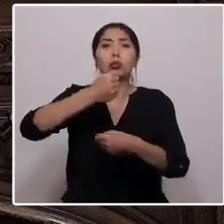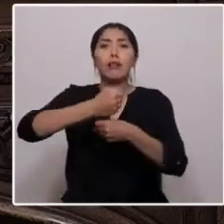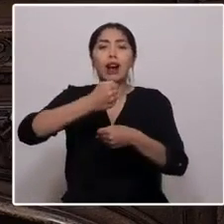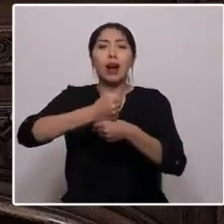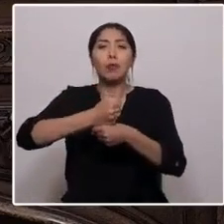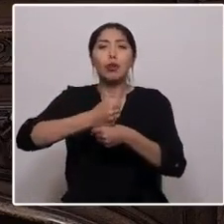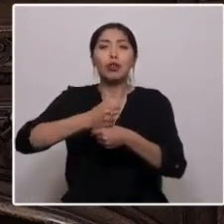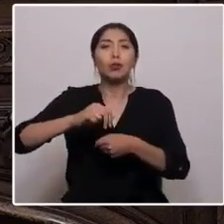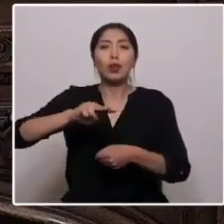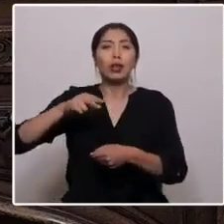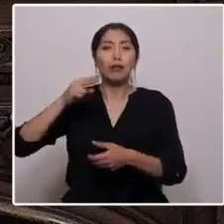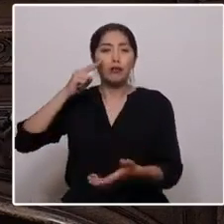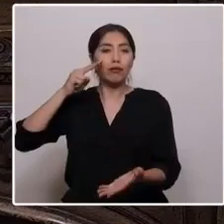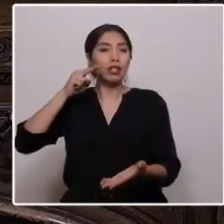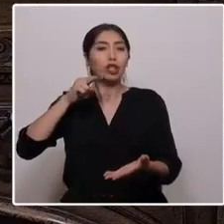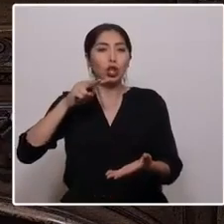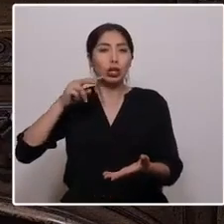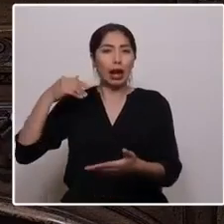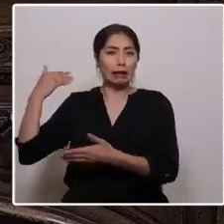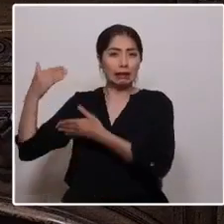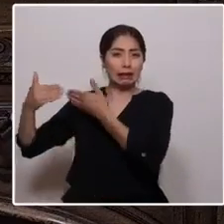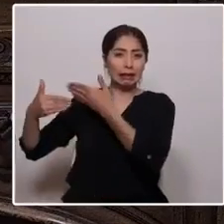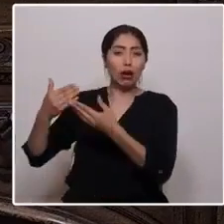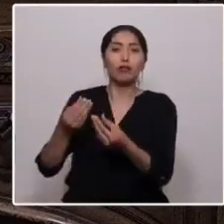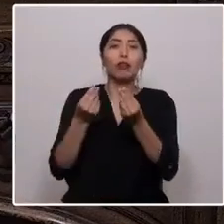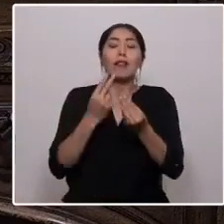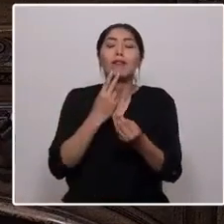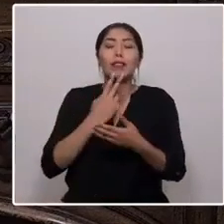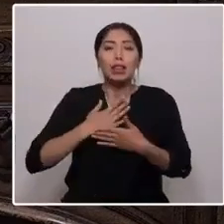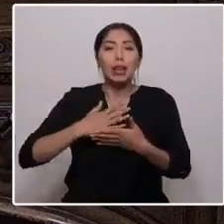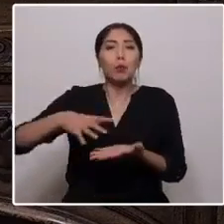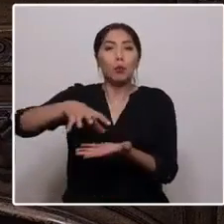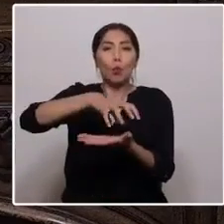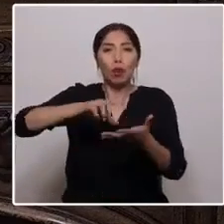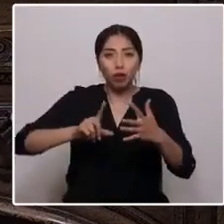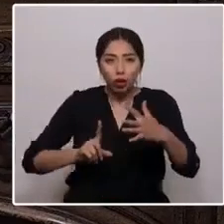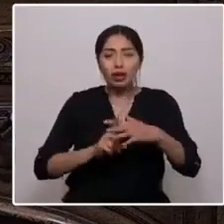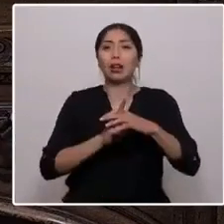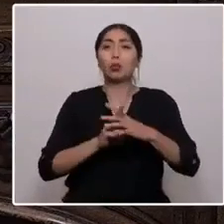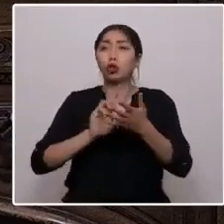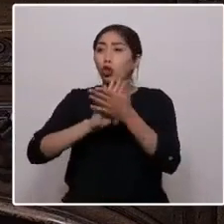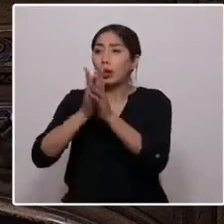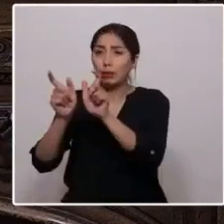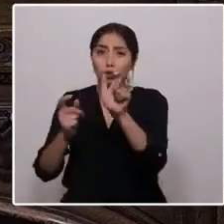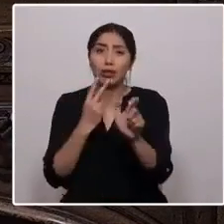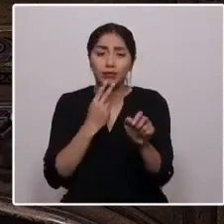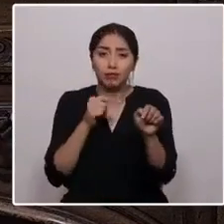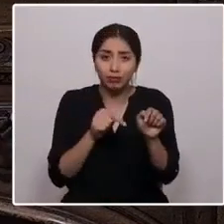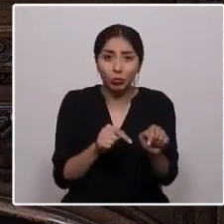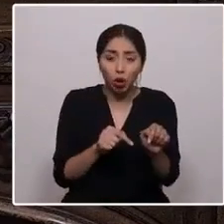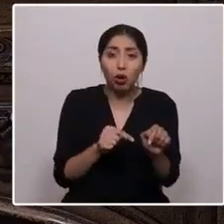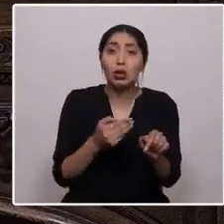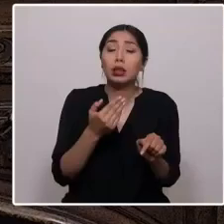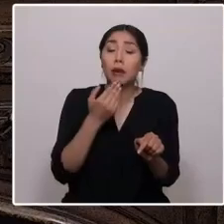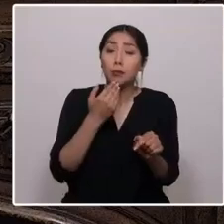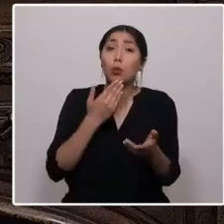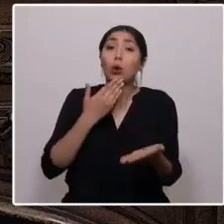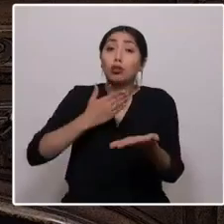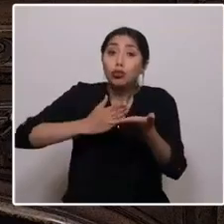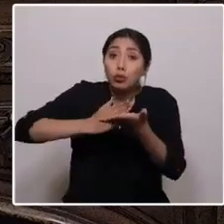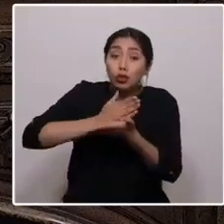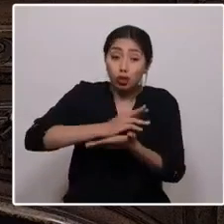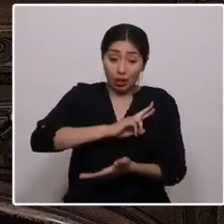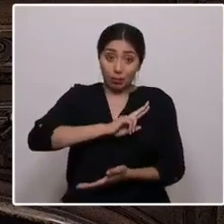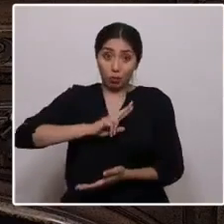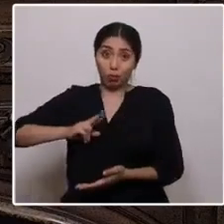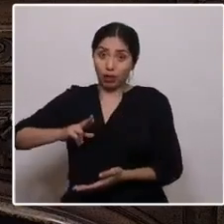el buen vivir de nuestros pueblos andinos, para todos quienes lo habitamos, sin olvidar aquellas deudas que desde los inicios de la República se tiene con las